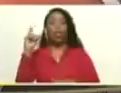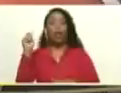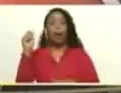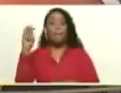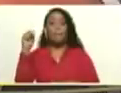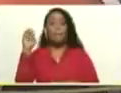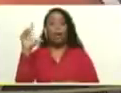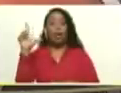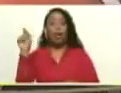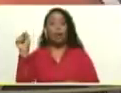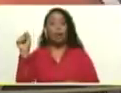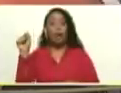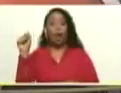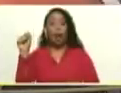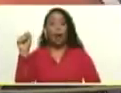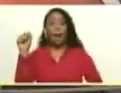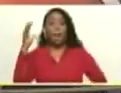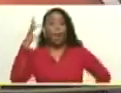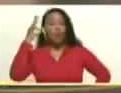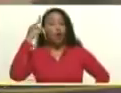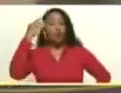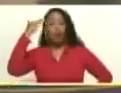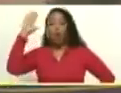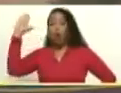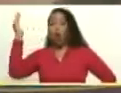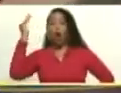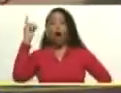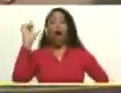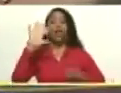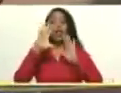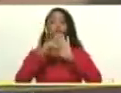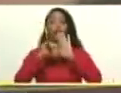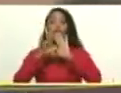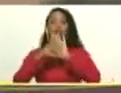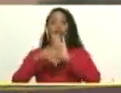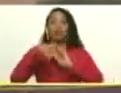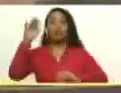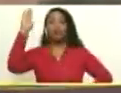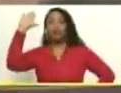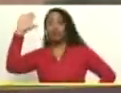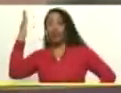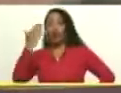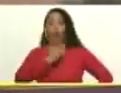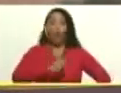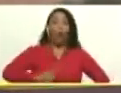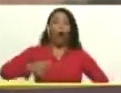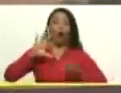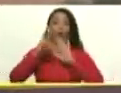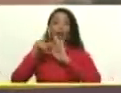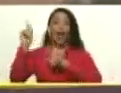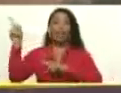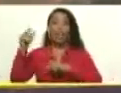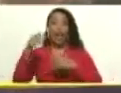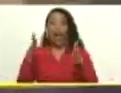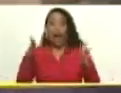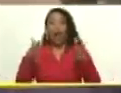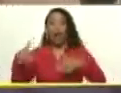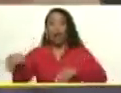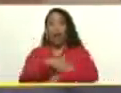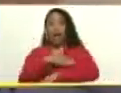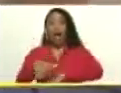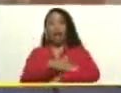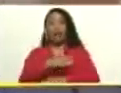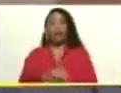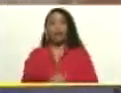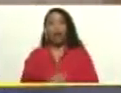La Mis Universo. Porque nos robaron el Mis Universo. A Amanda Dudamel ganó de calle. Bueno,